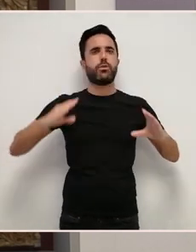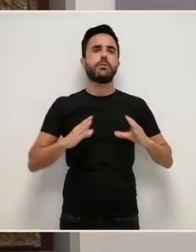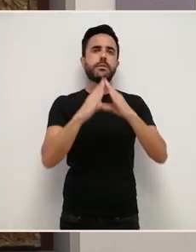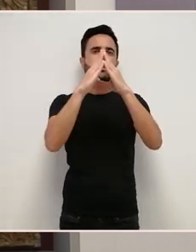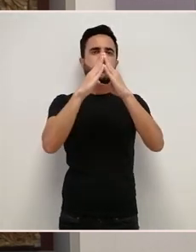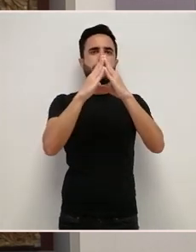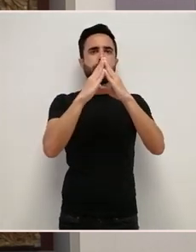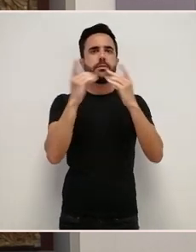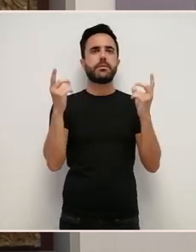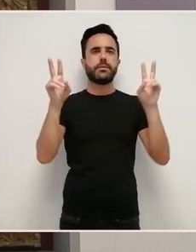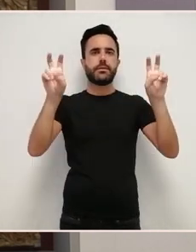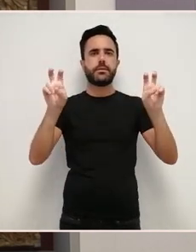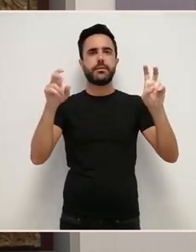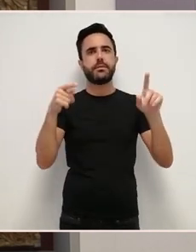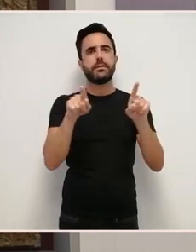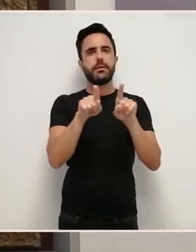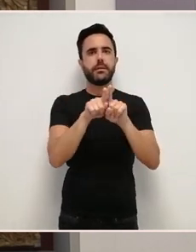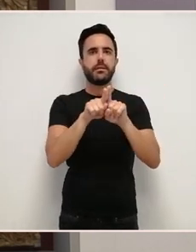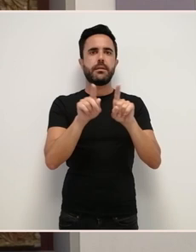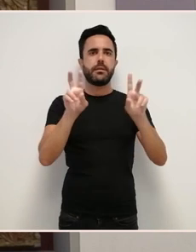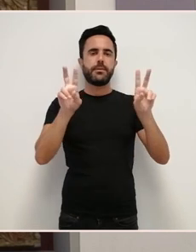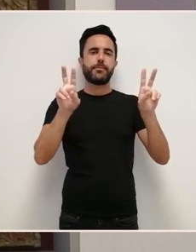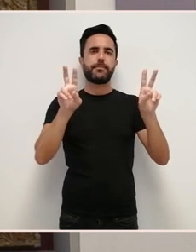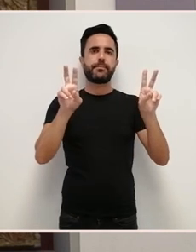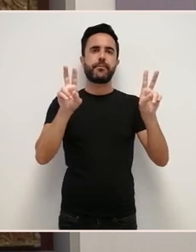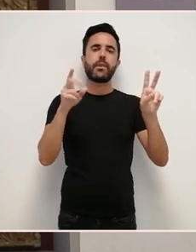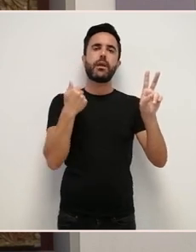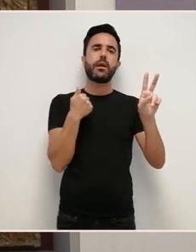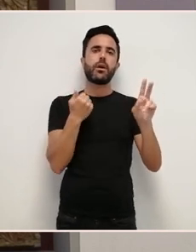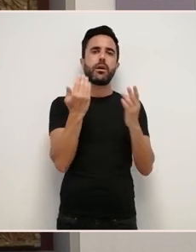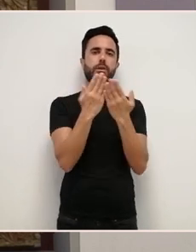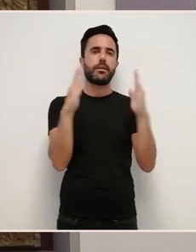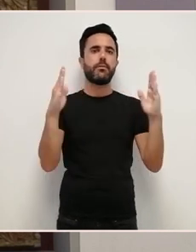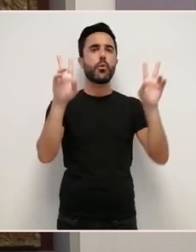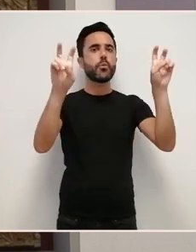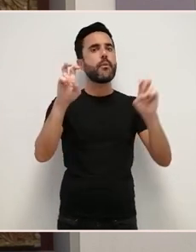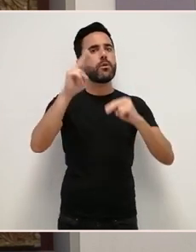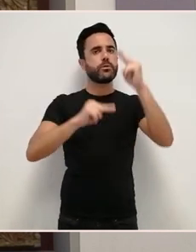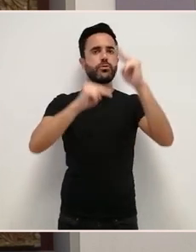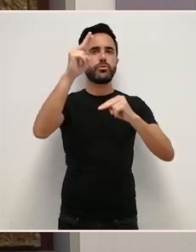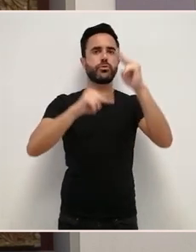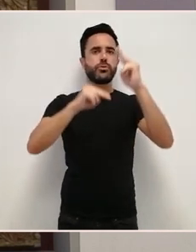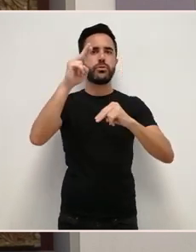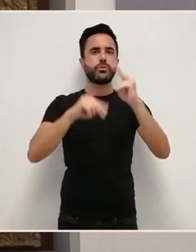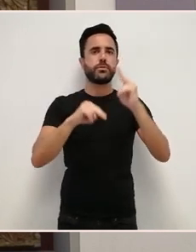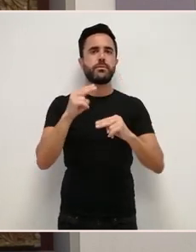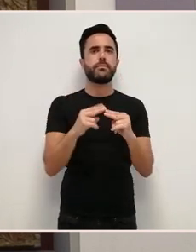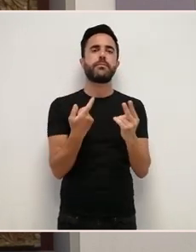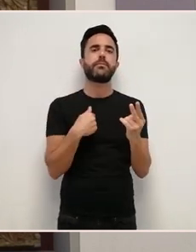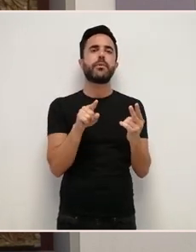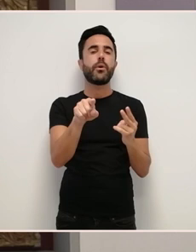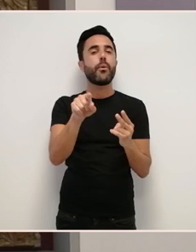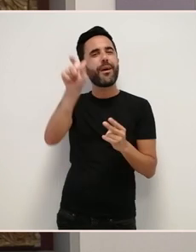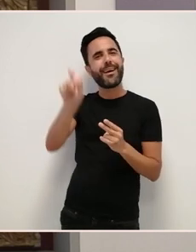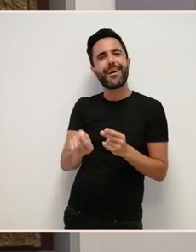Unha desas cuestións que se tratou foi a construcción dun novo retablo Que foi contratado ao